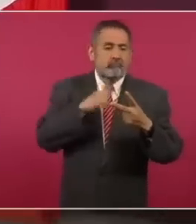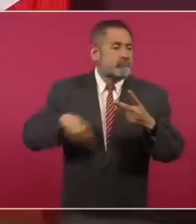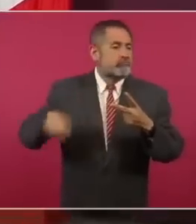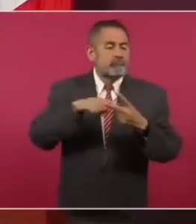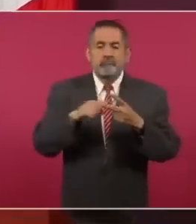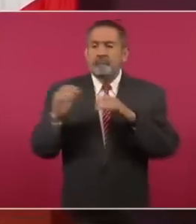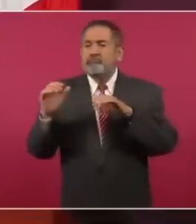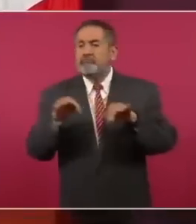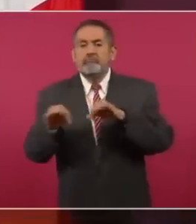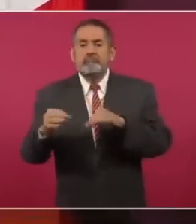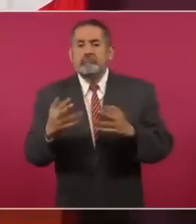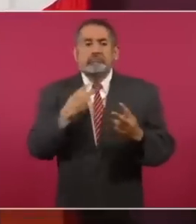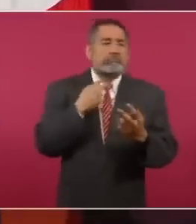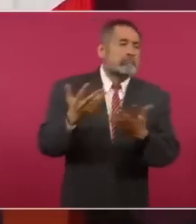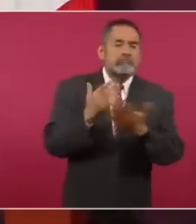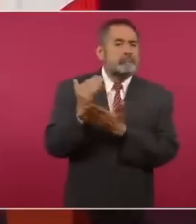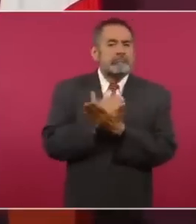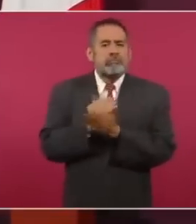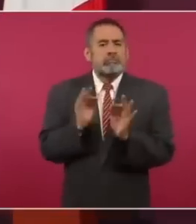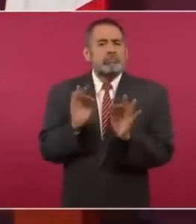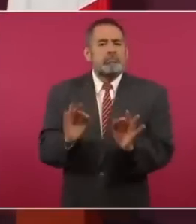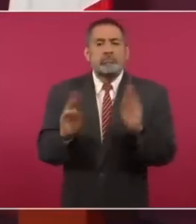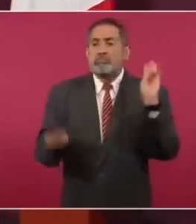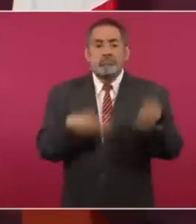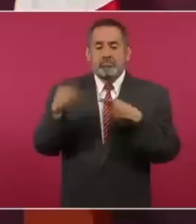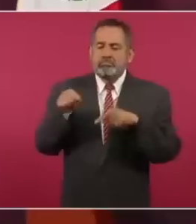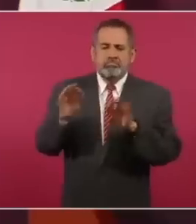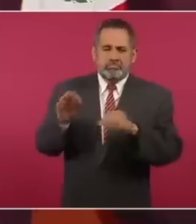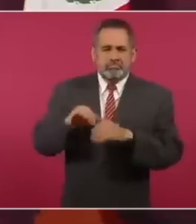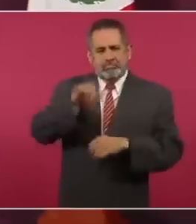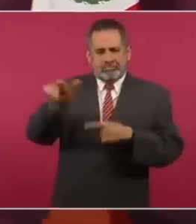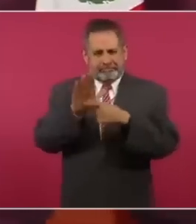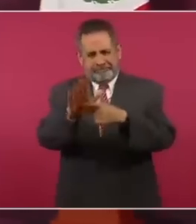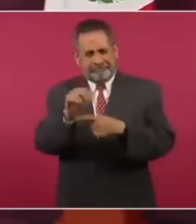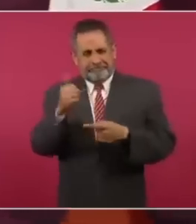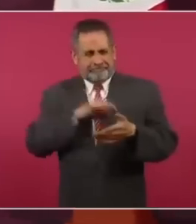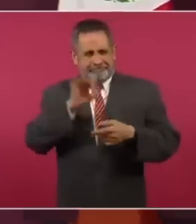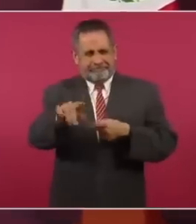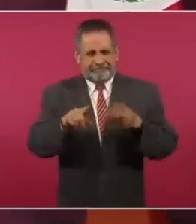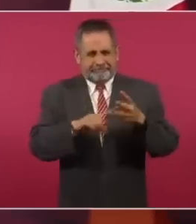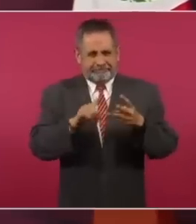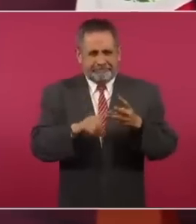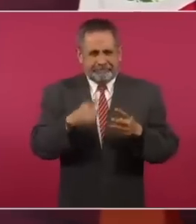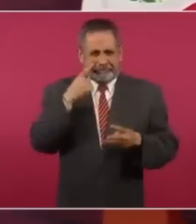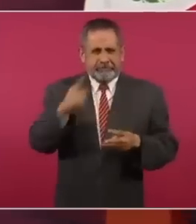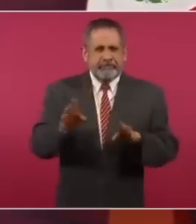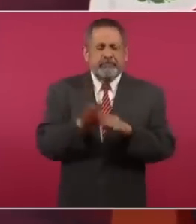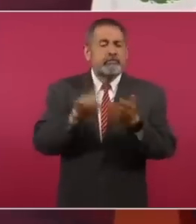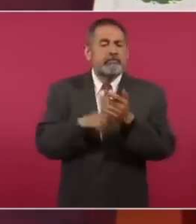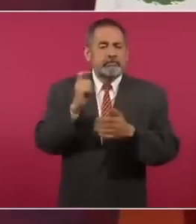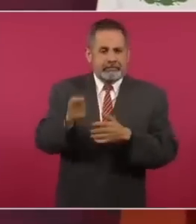desempleo en el mundo. Les voy a mostrar otro dato, les voy a mostrar cómo está el